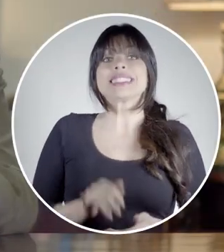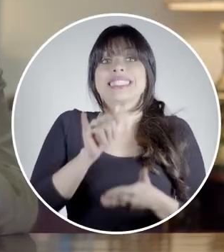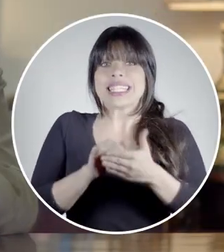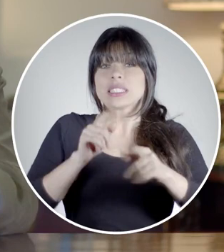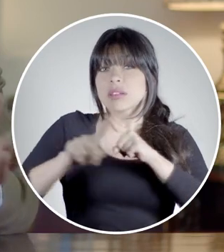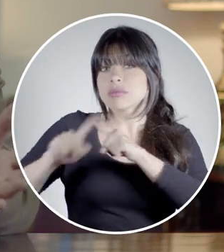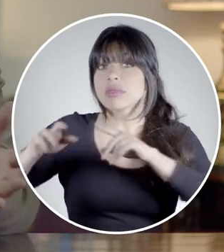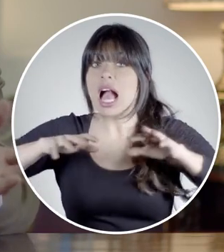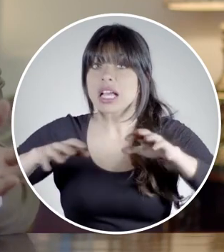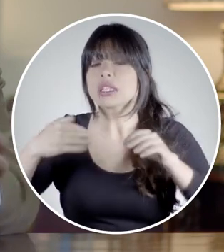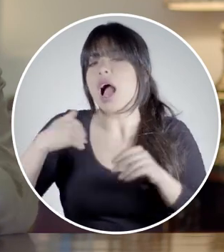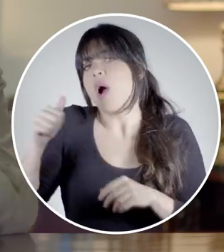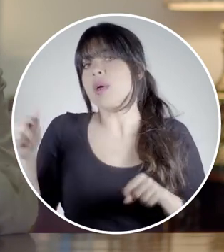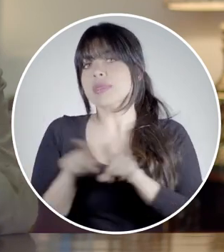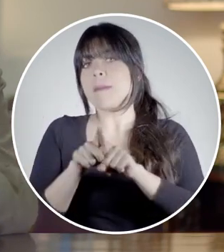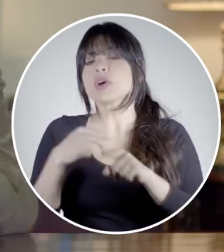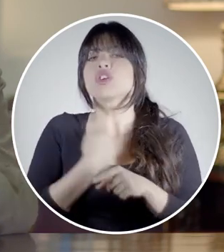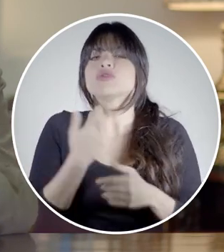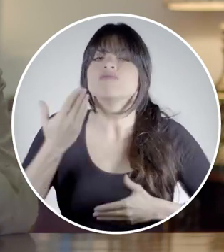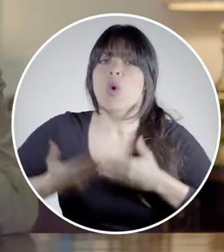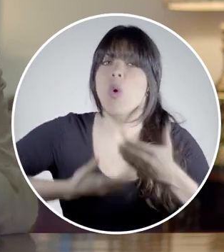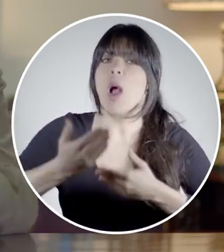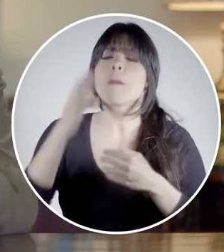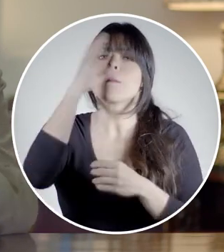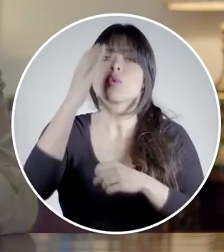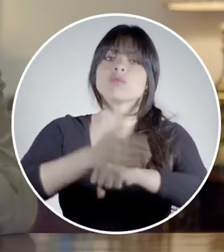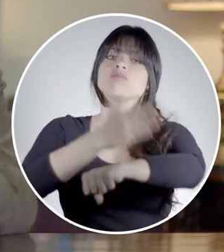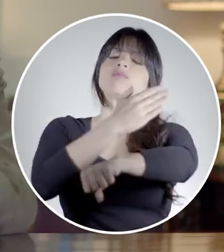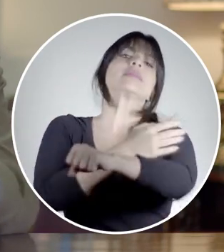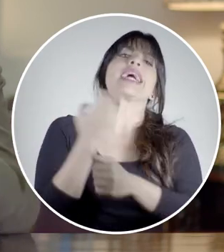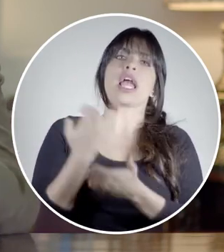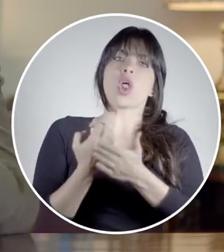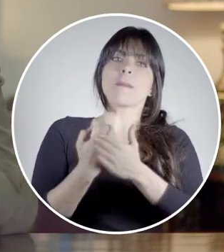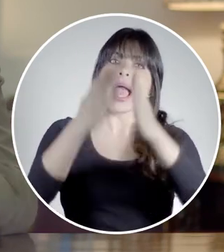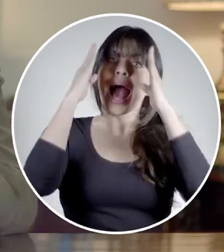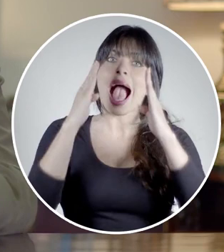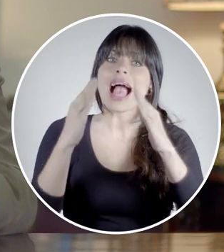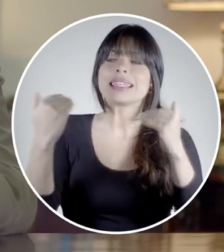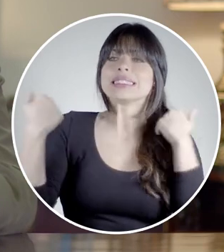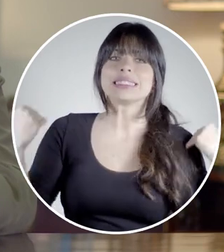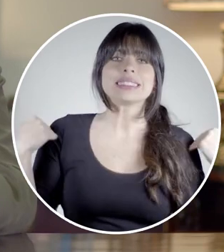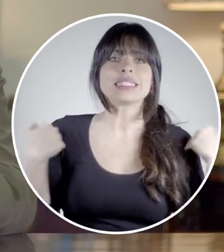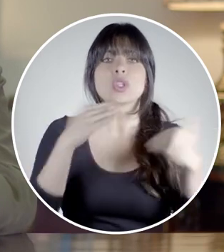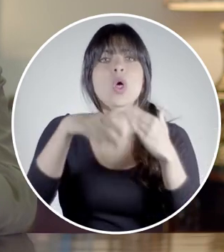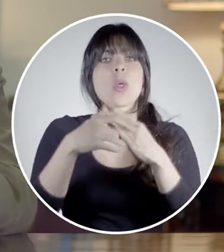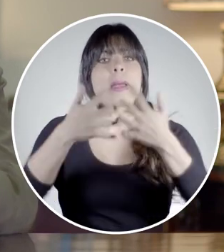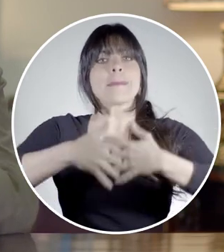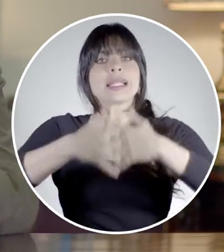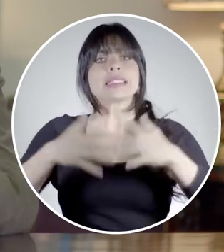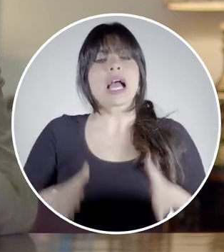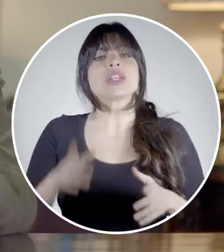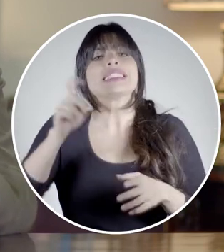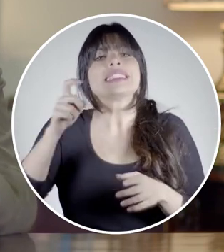acciones, entre otras, colaboramos con la recuperación de la economía, atendemos el clamor de las y los empresarios por